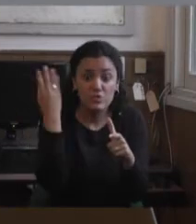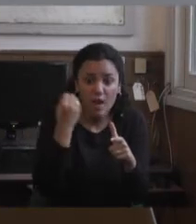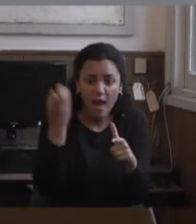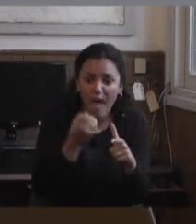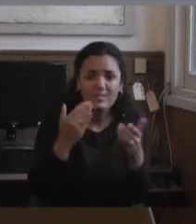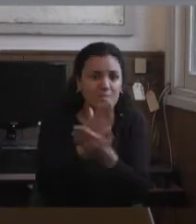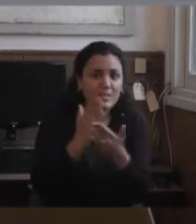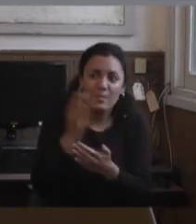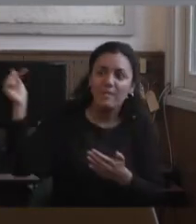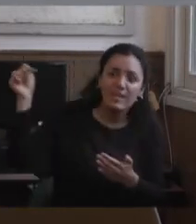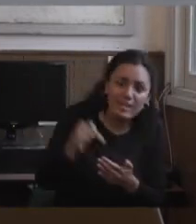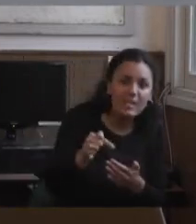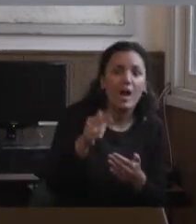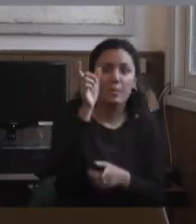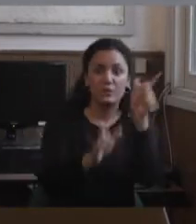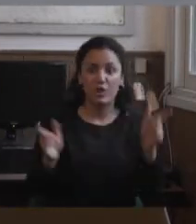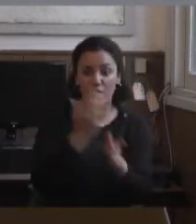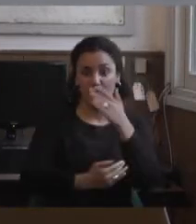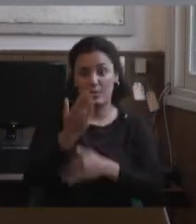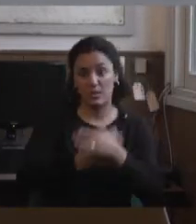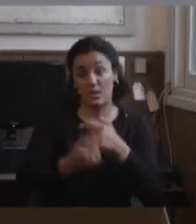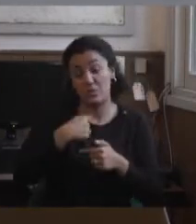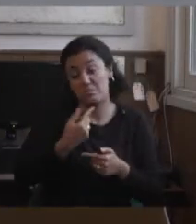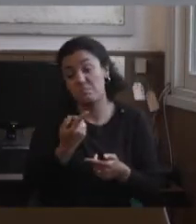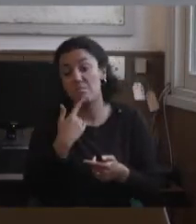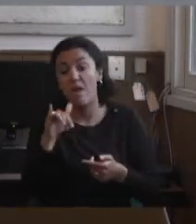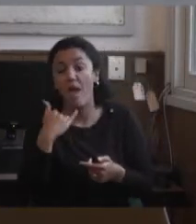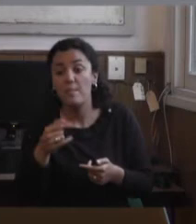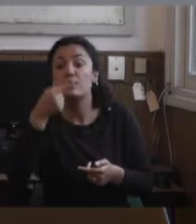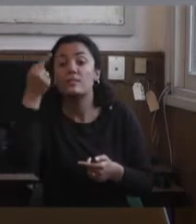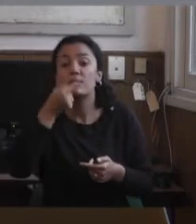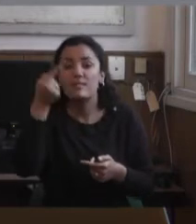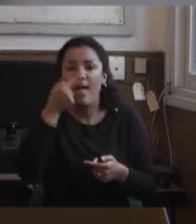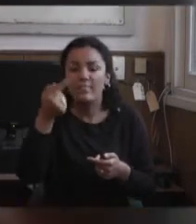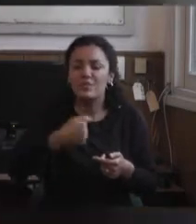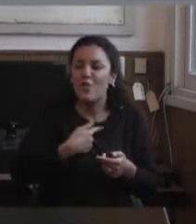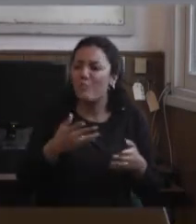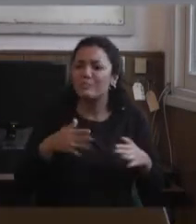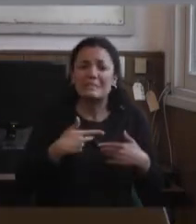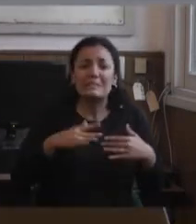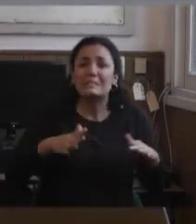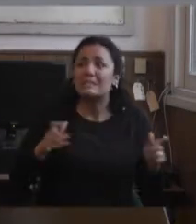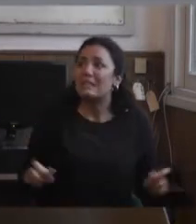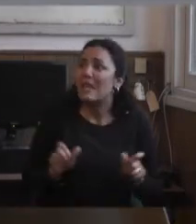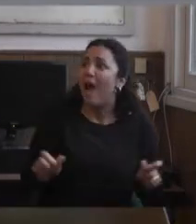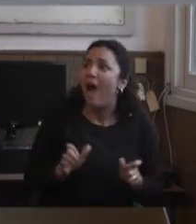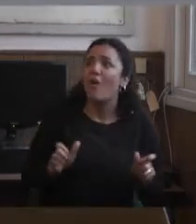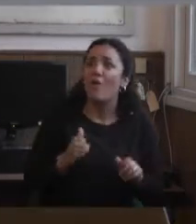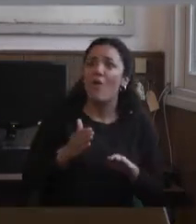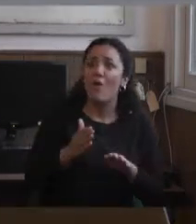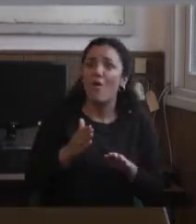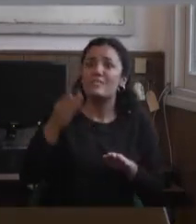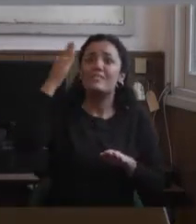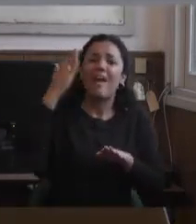El ejemplo para mí que fue más interesante, que sirva para romper el qué hago si tengo, como si uno pudiese anticipar algo,